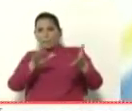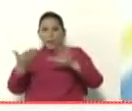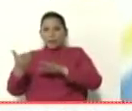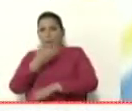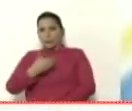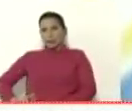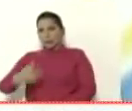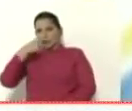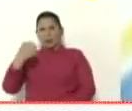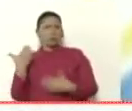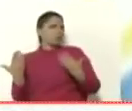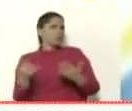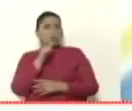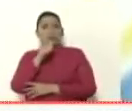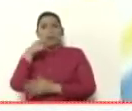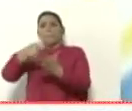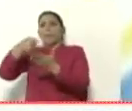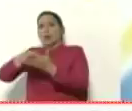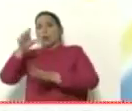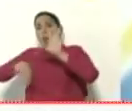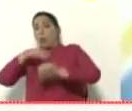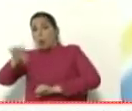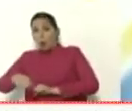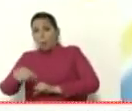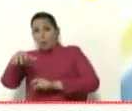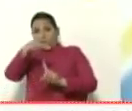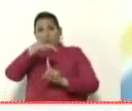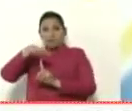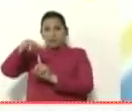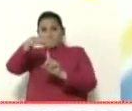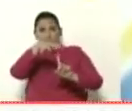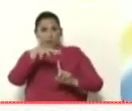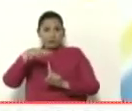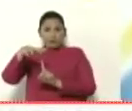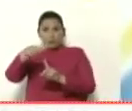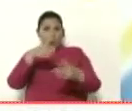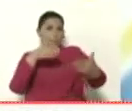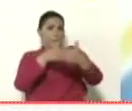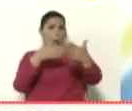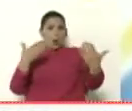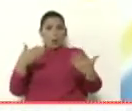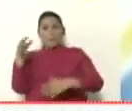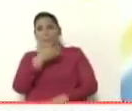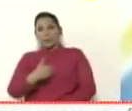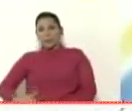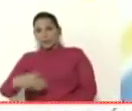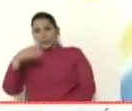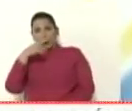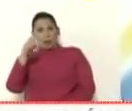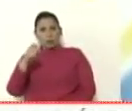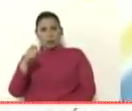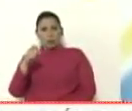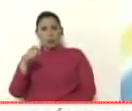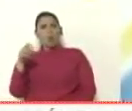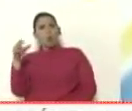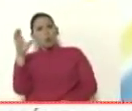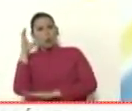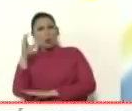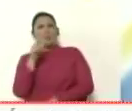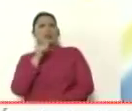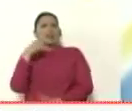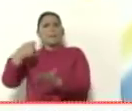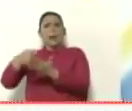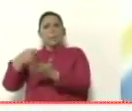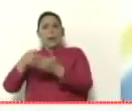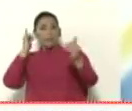Maduro quien financió la compra de los drones para el atentado contra el presidente Maduro en Colombia quien financió la rumba